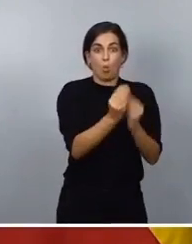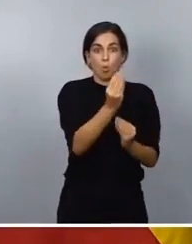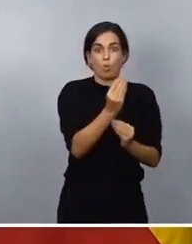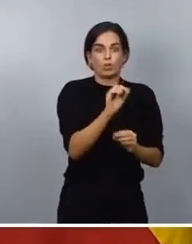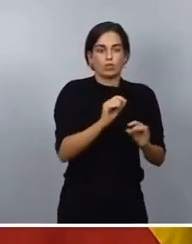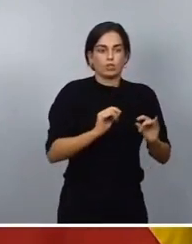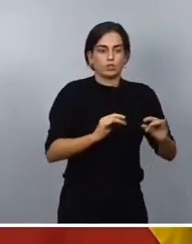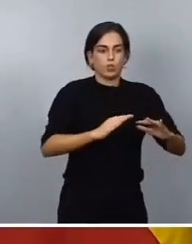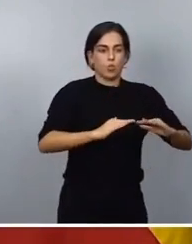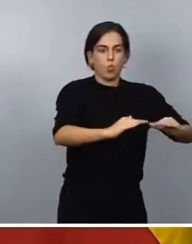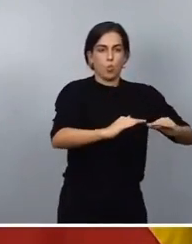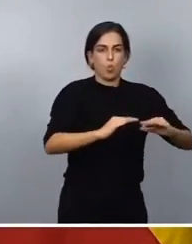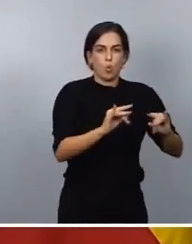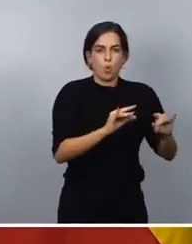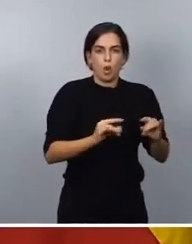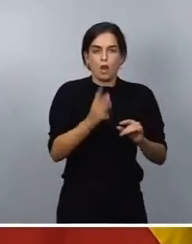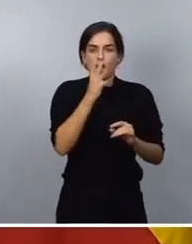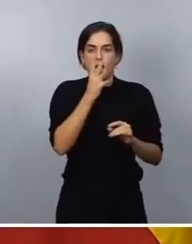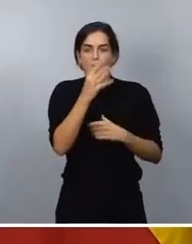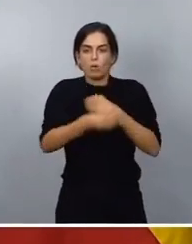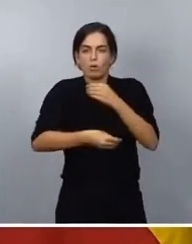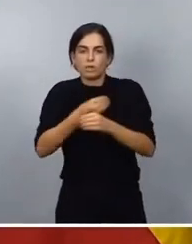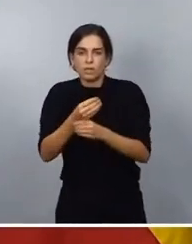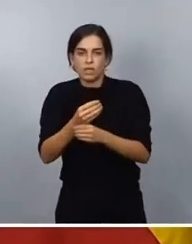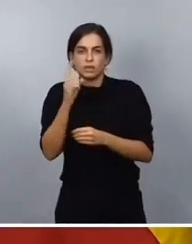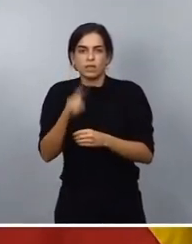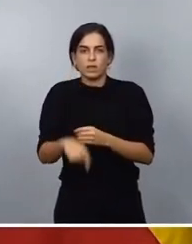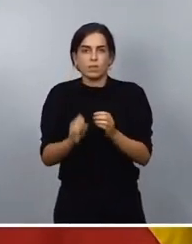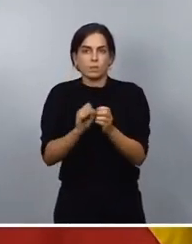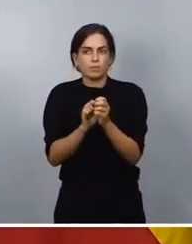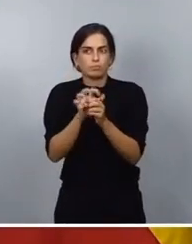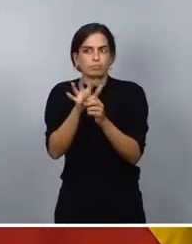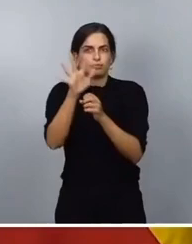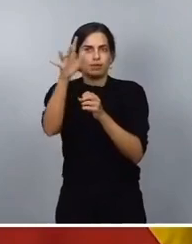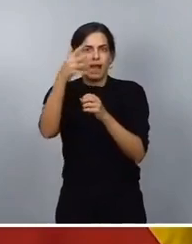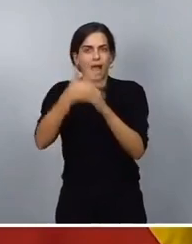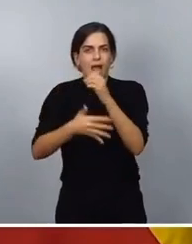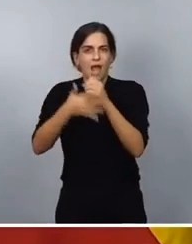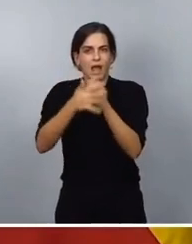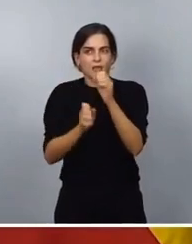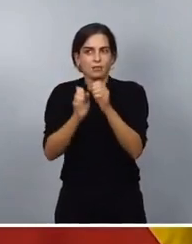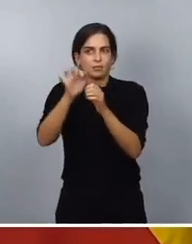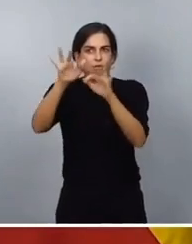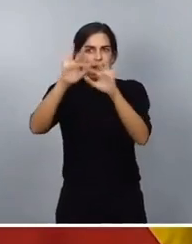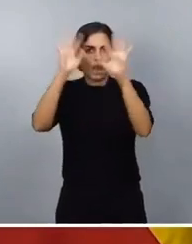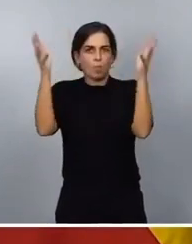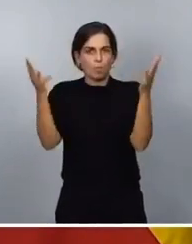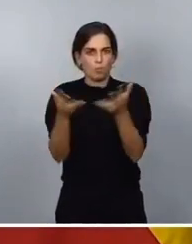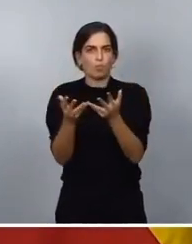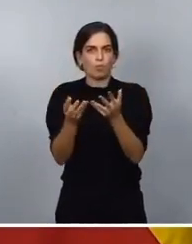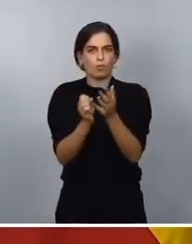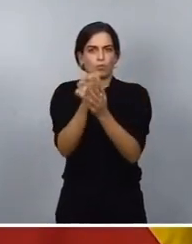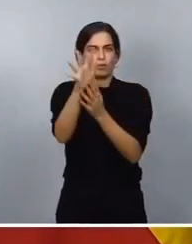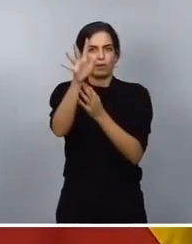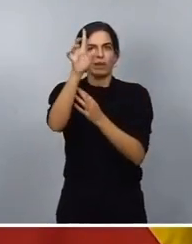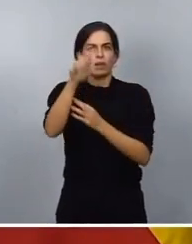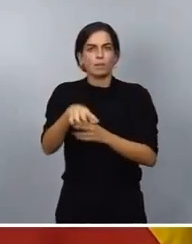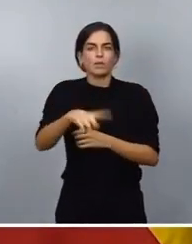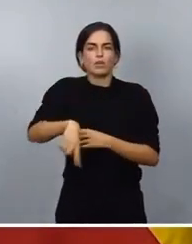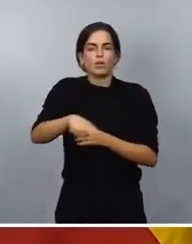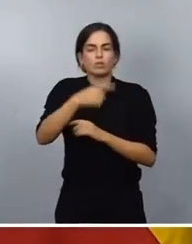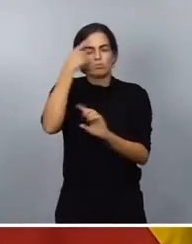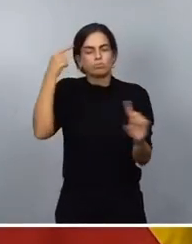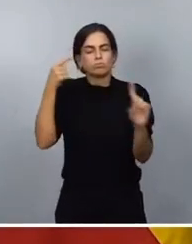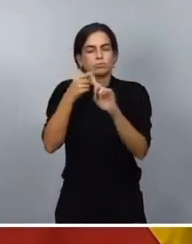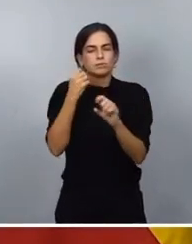agua, se emiten emisiones a la atmósfera y por tanto tenemos que trabajar en la línea